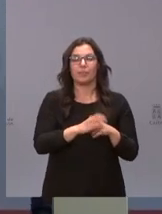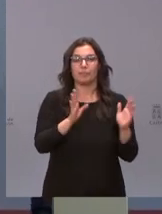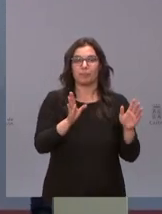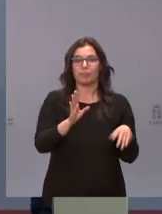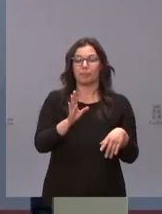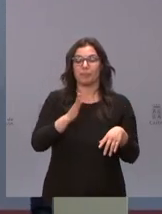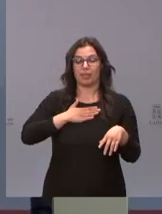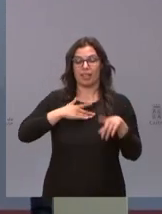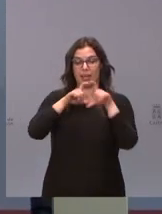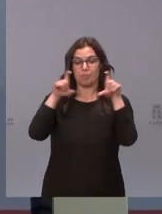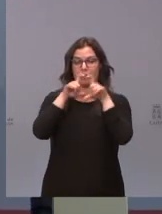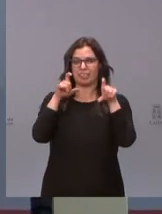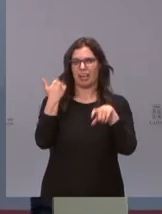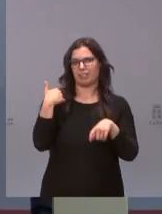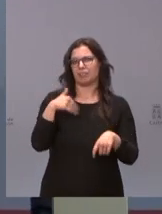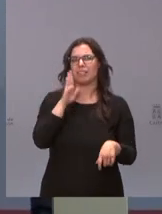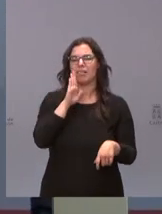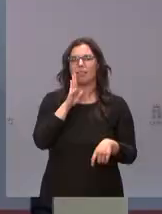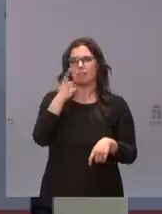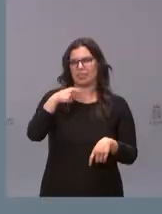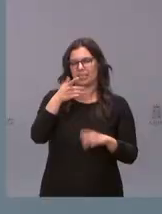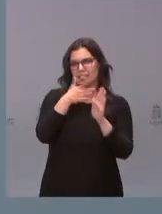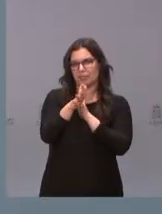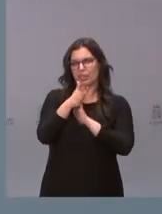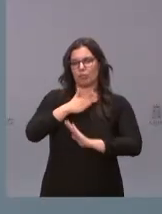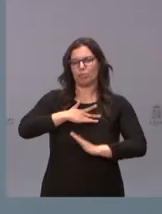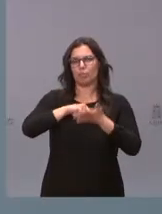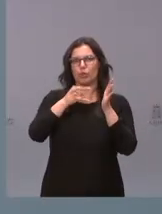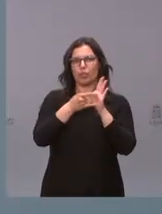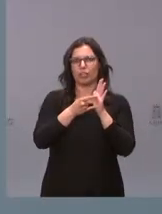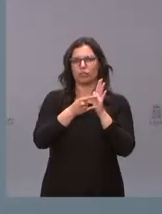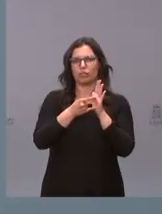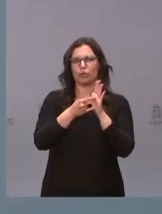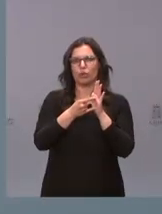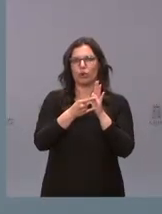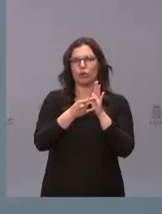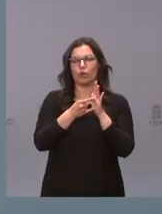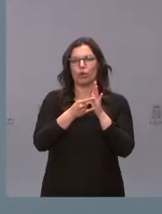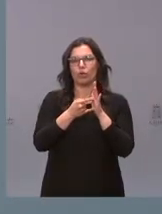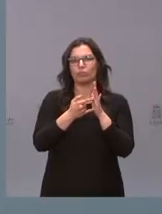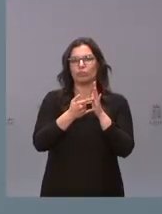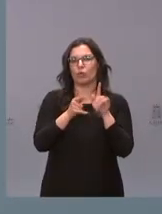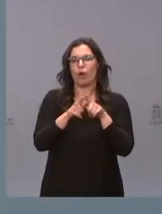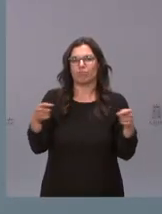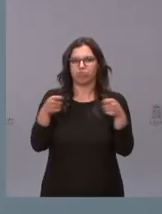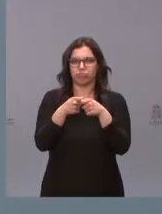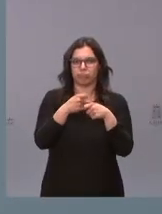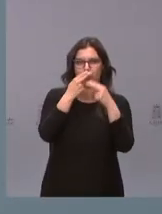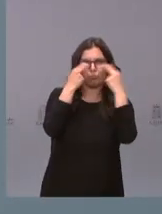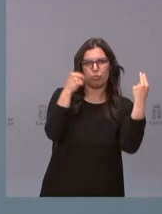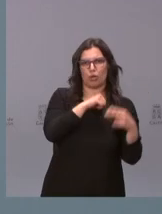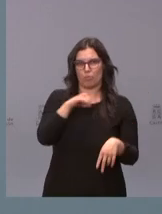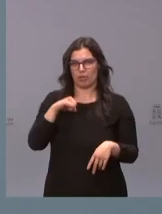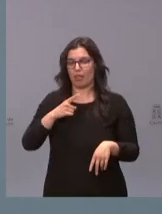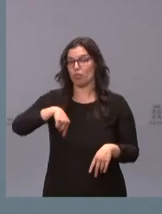presidente es un proyecto donde se aúna lo público y lo privado nosotros estamos